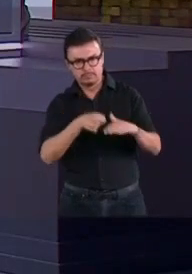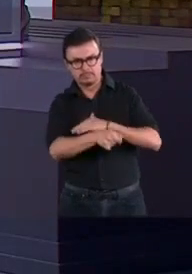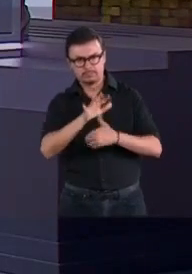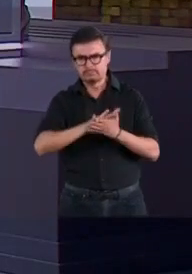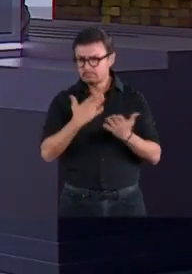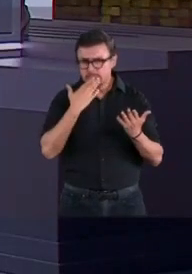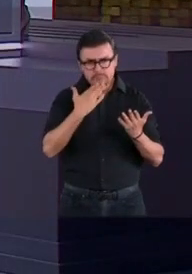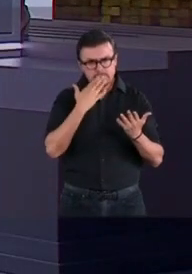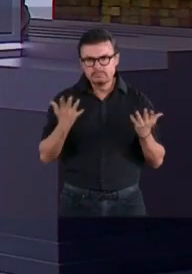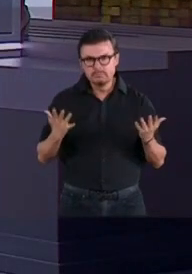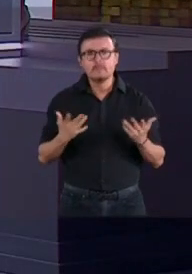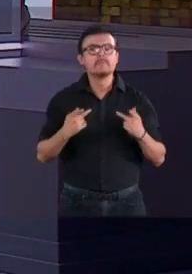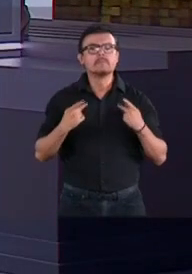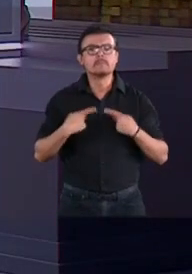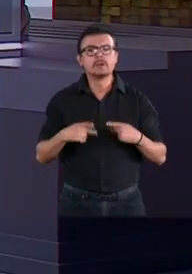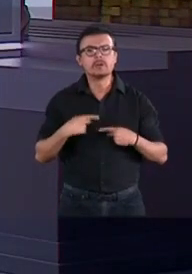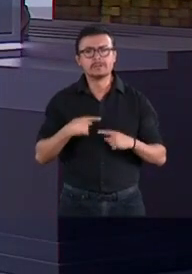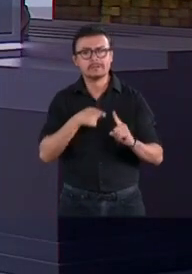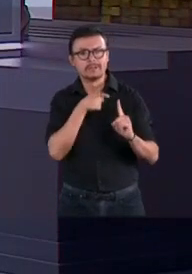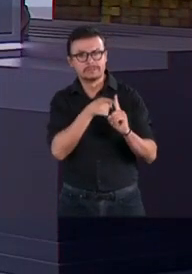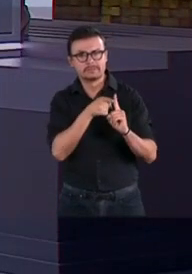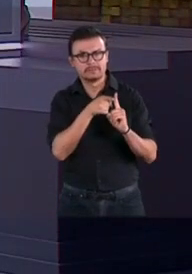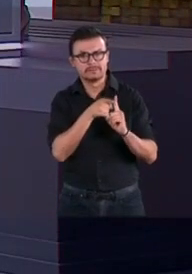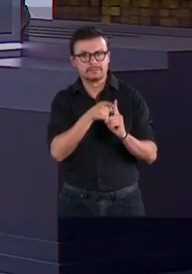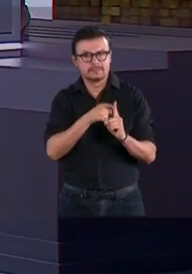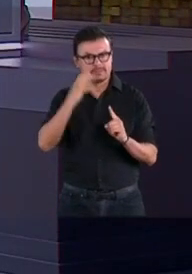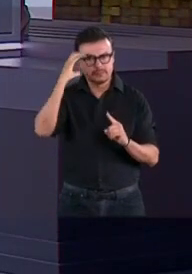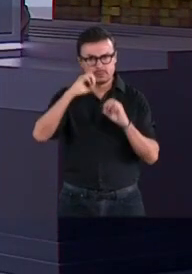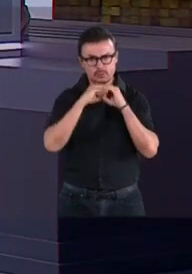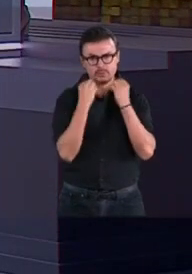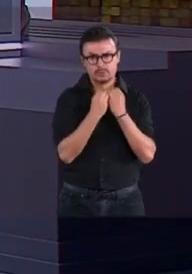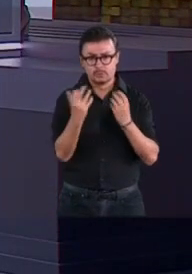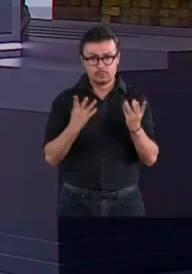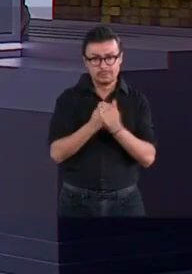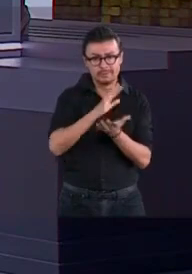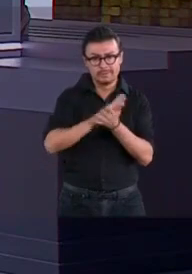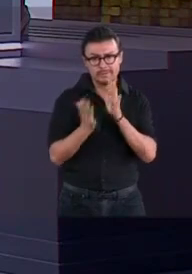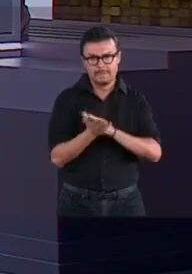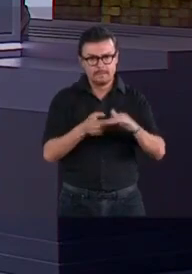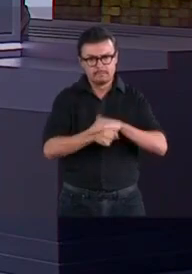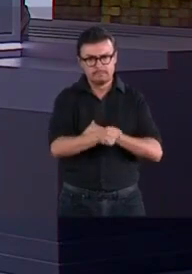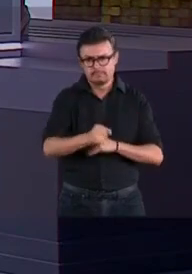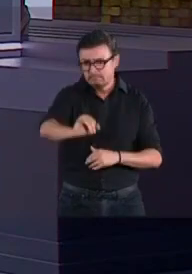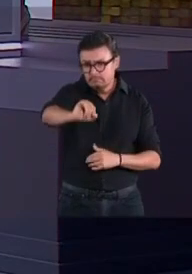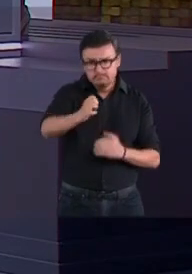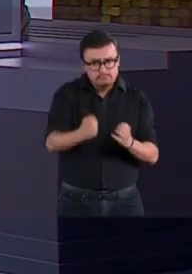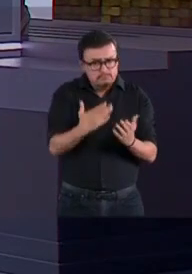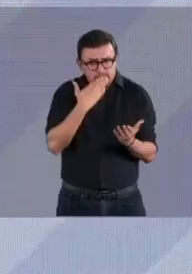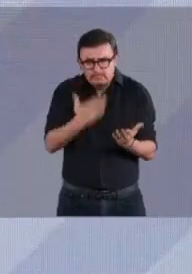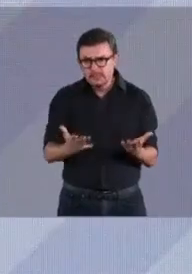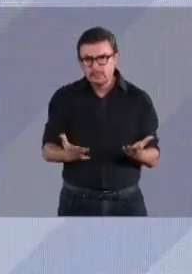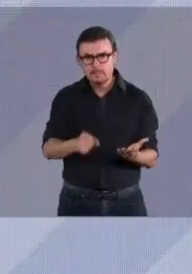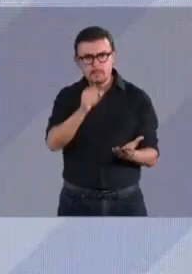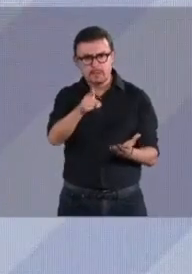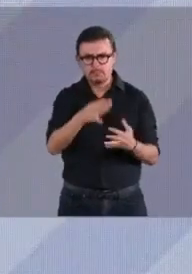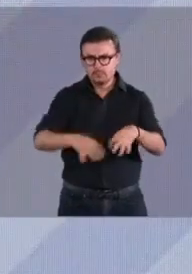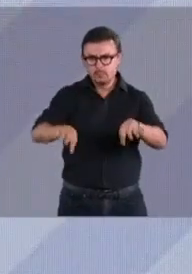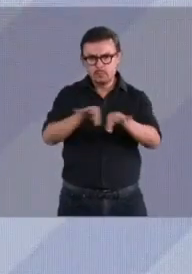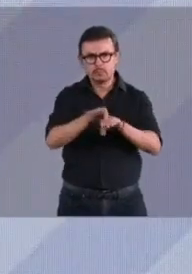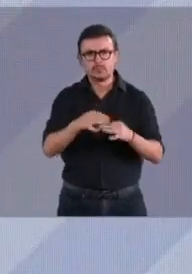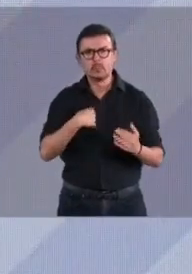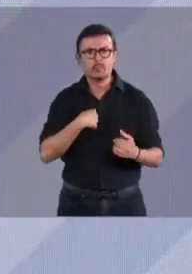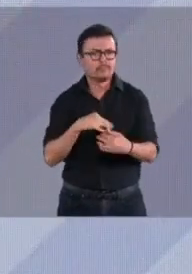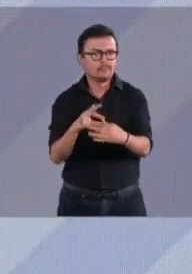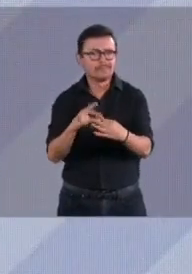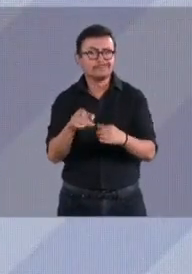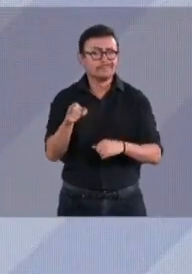ponga de acuerdo con el narco se tiene que ir a la cárcel, pero bueno, también sería muy importante que su superpolicía, Omar